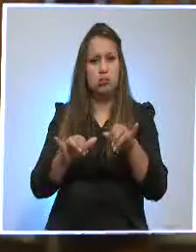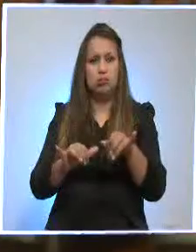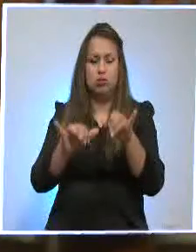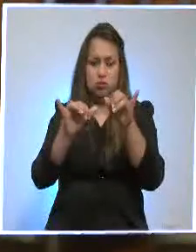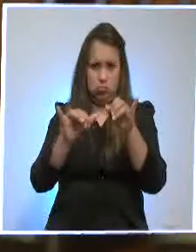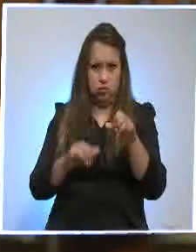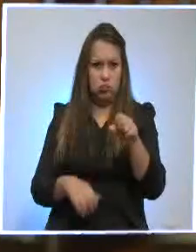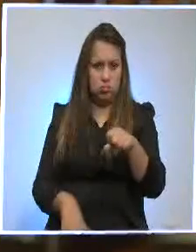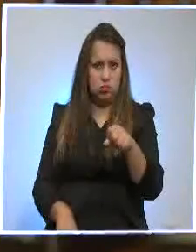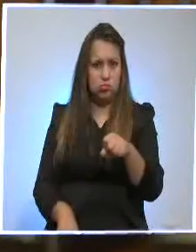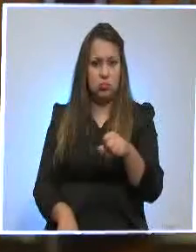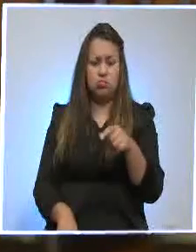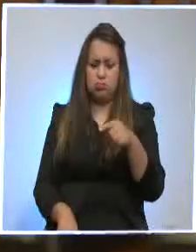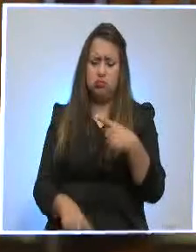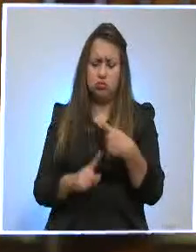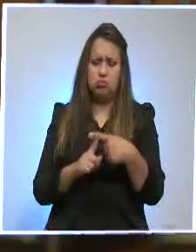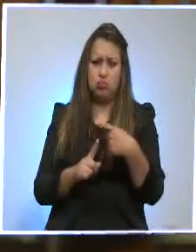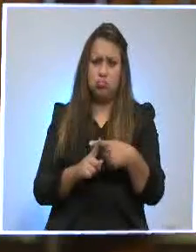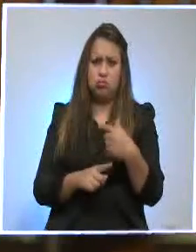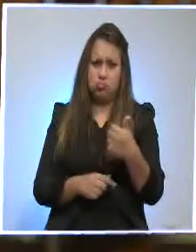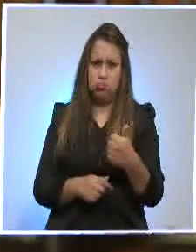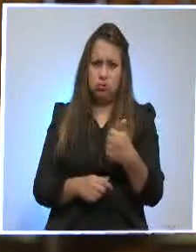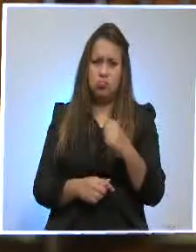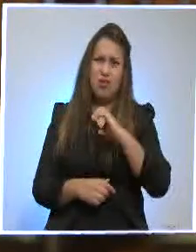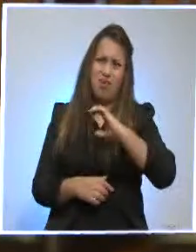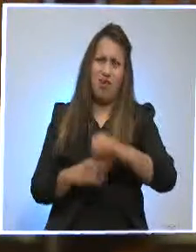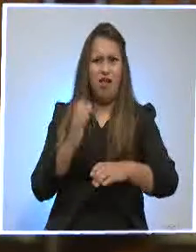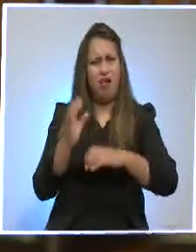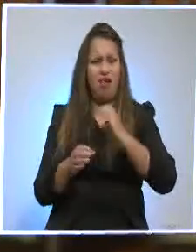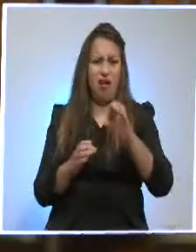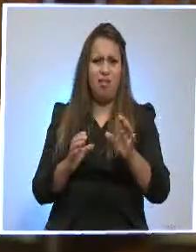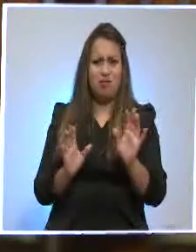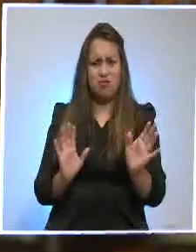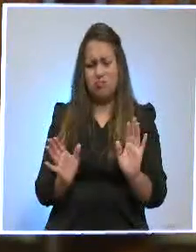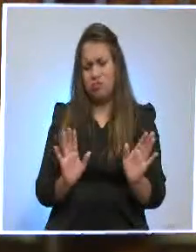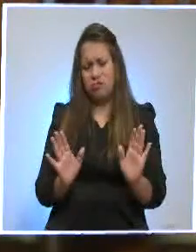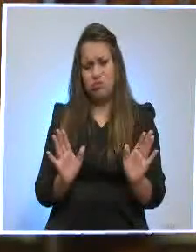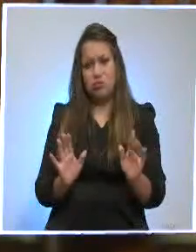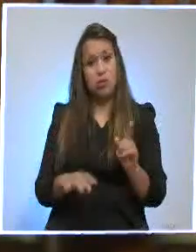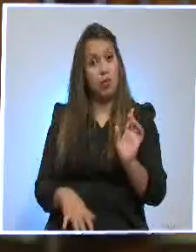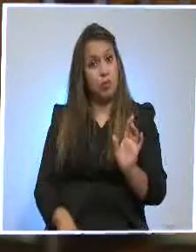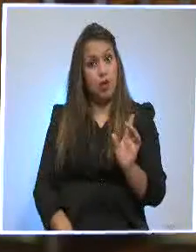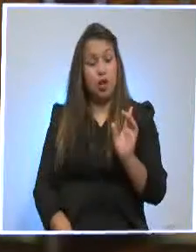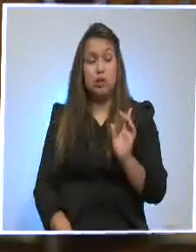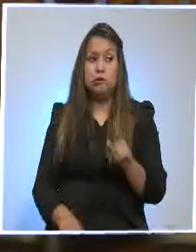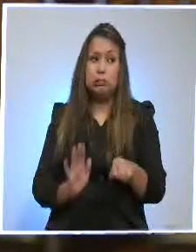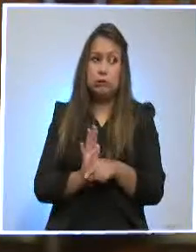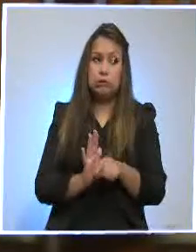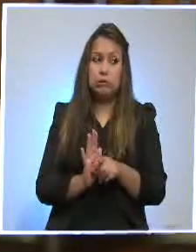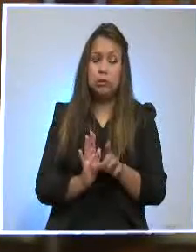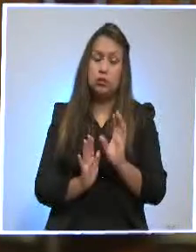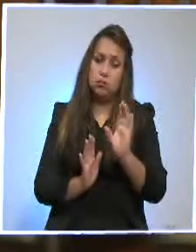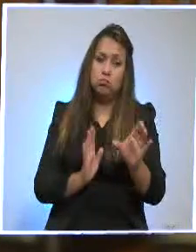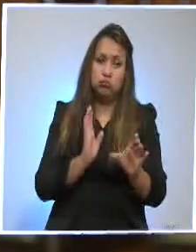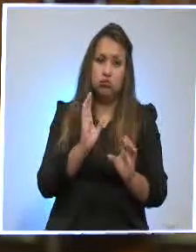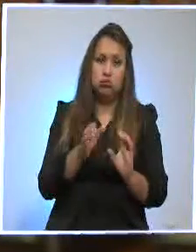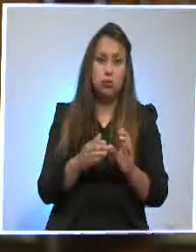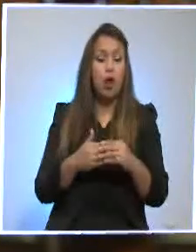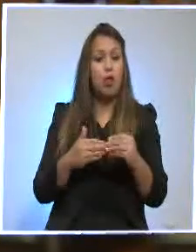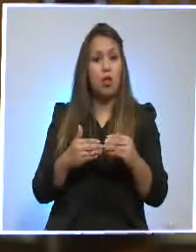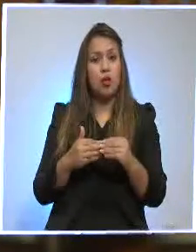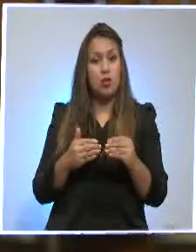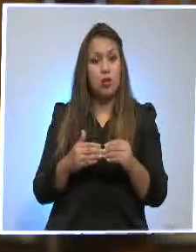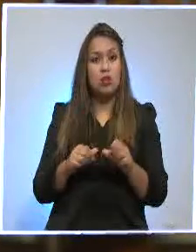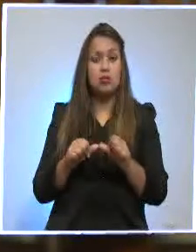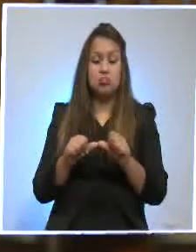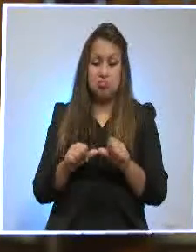ir por el buen camino, no criticar cosas que están bien, pero sí aquellas que nos parece mal. Y creo que la dolarización se